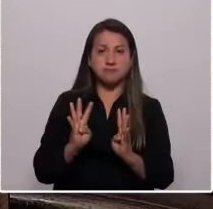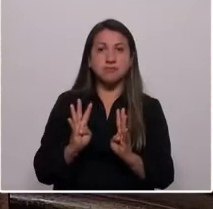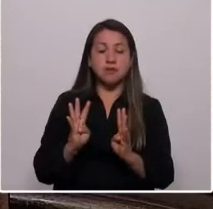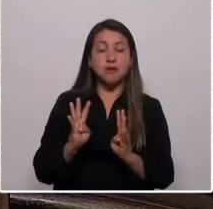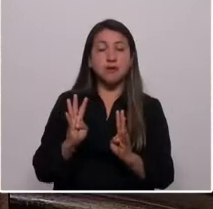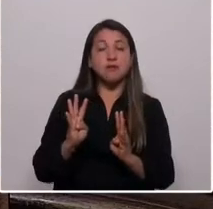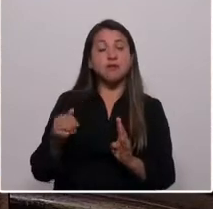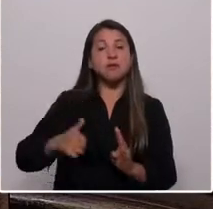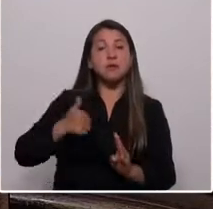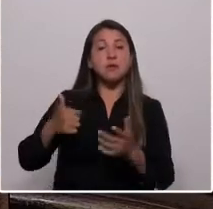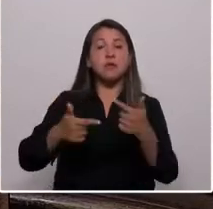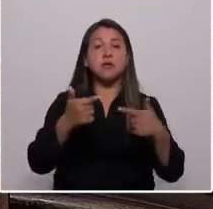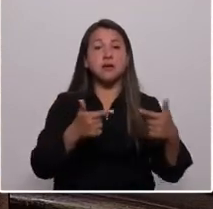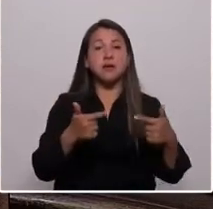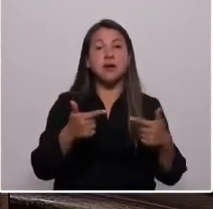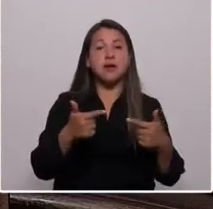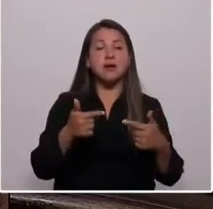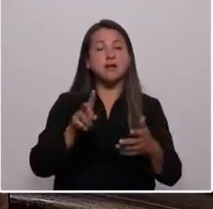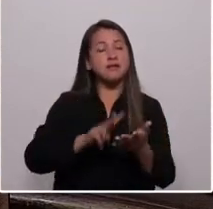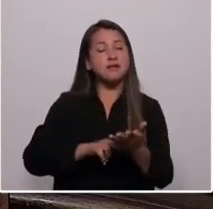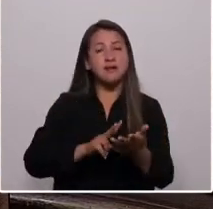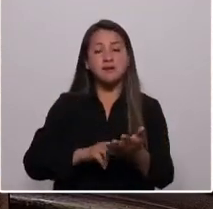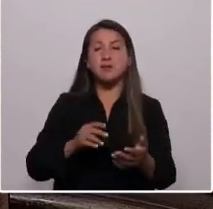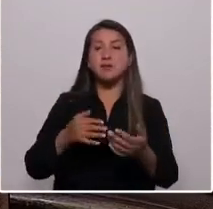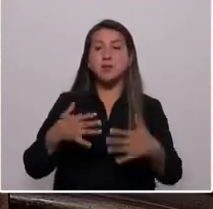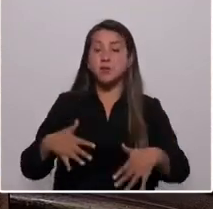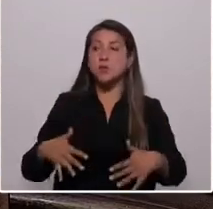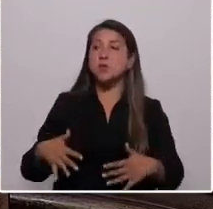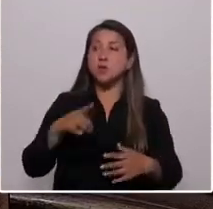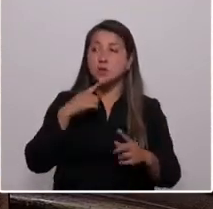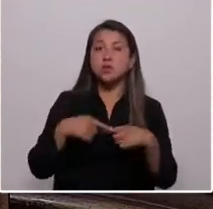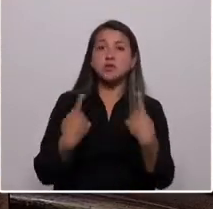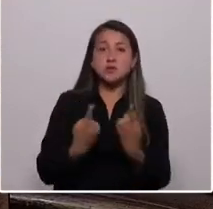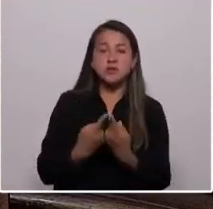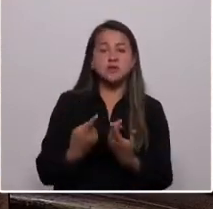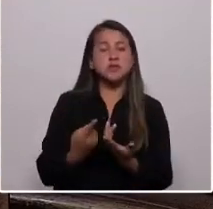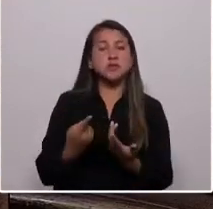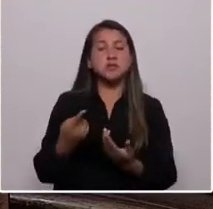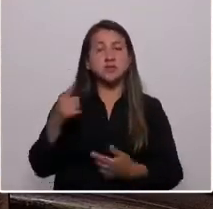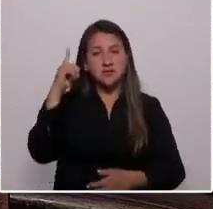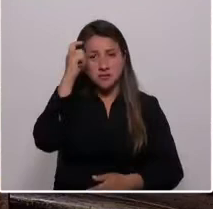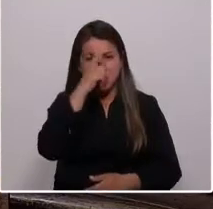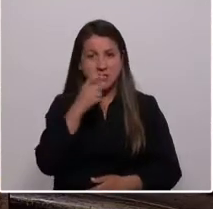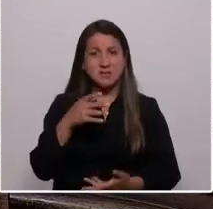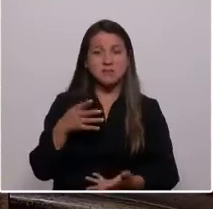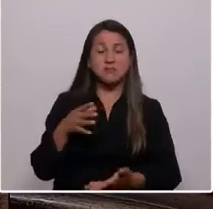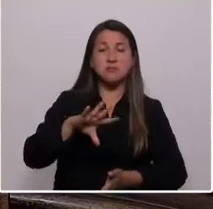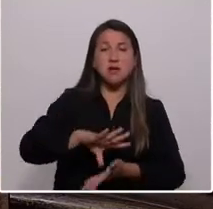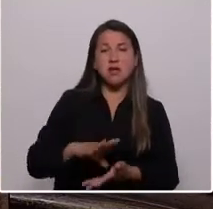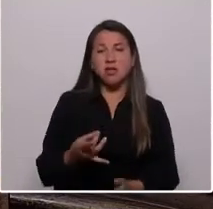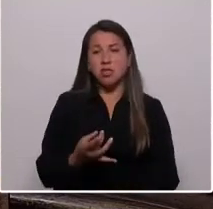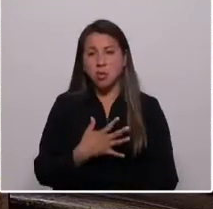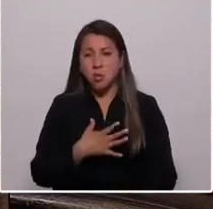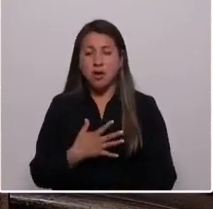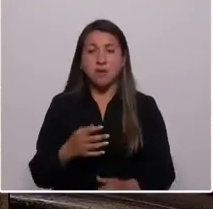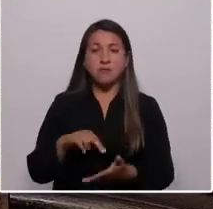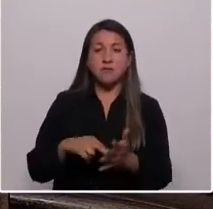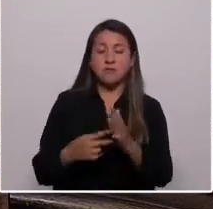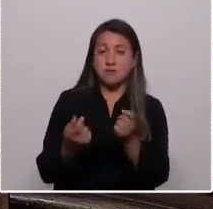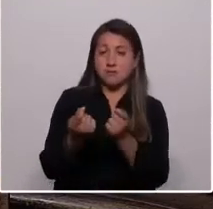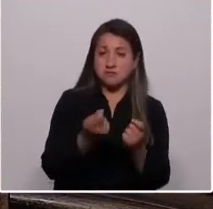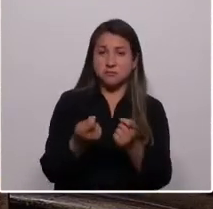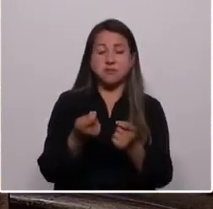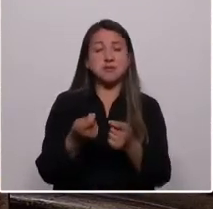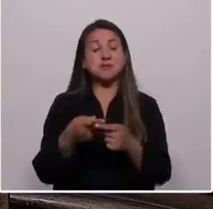soberana en un escenario sumamente complejo, con un país dolido, en crisis política, económica y social,